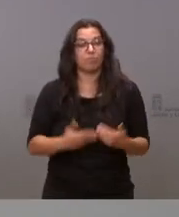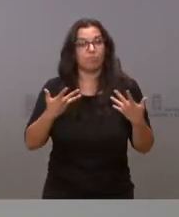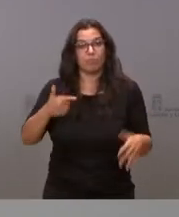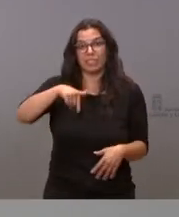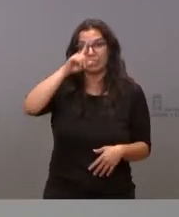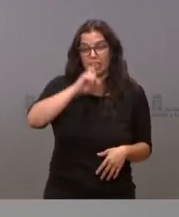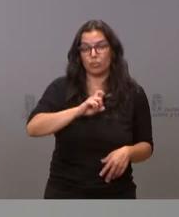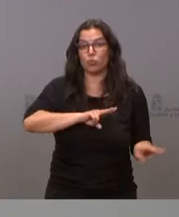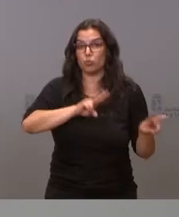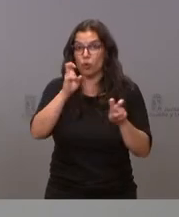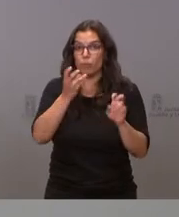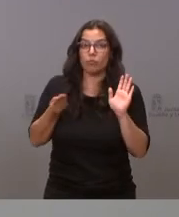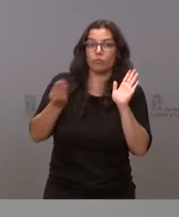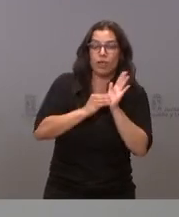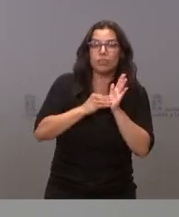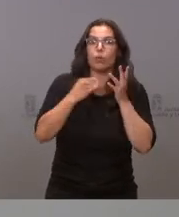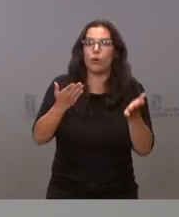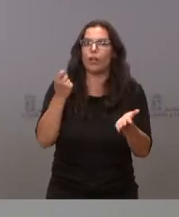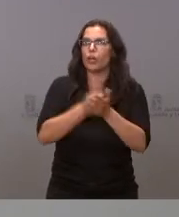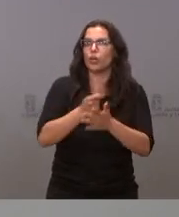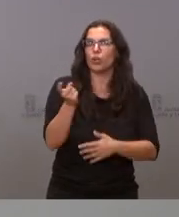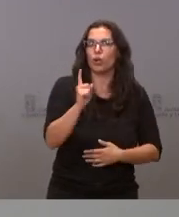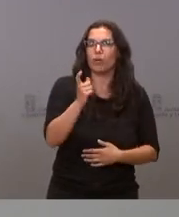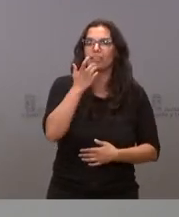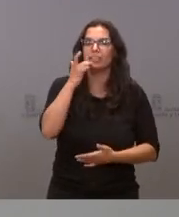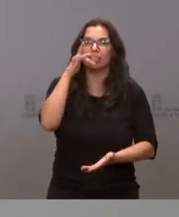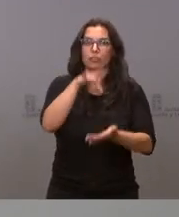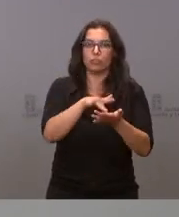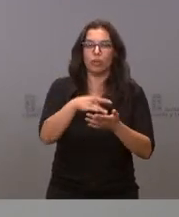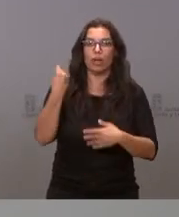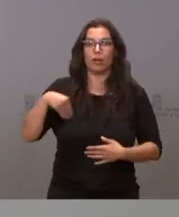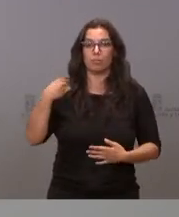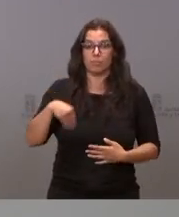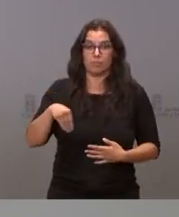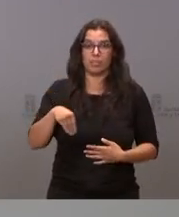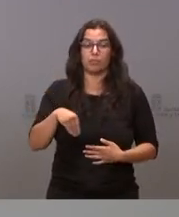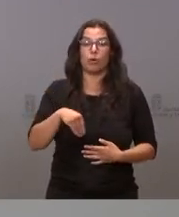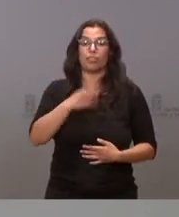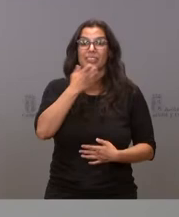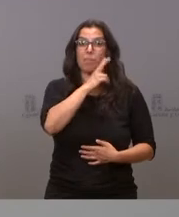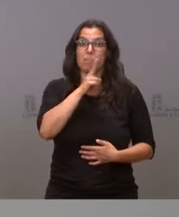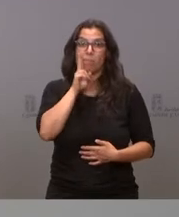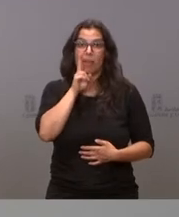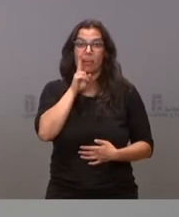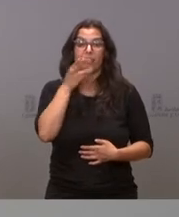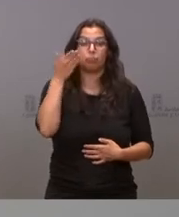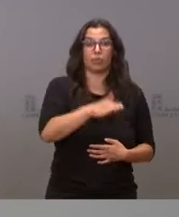este año, como novedad, tampoco tendrán que abonar nada los huérfanos de mujeres asesinadas por la violencia de género.